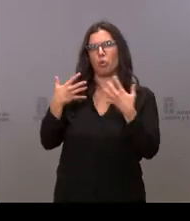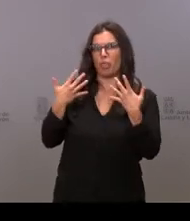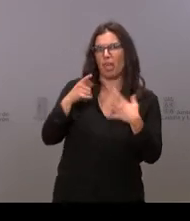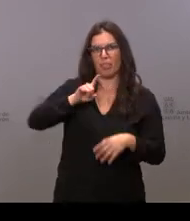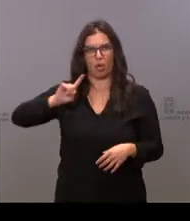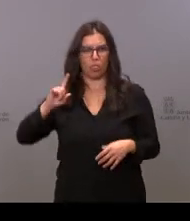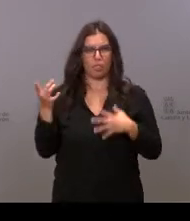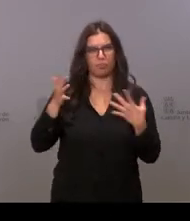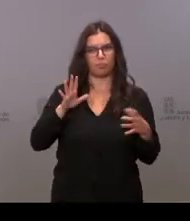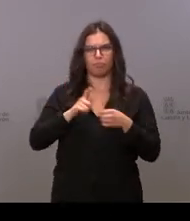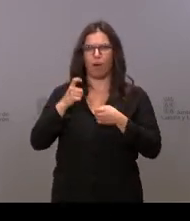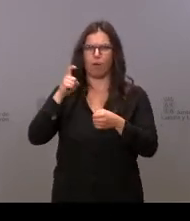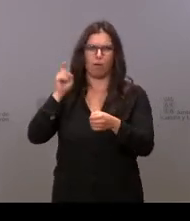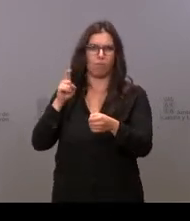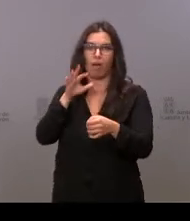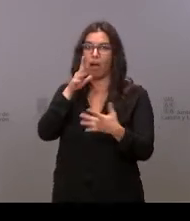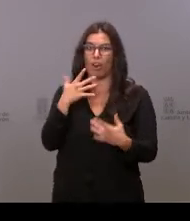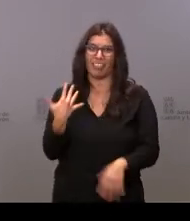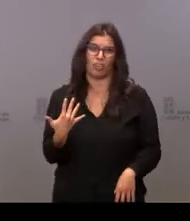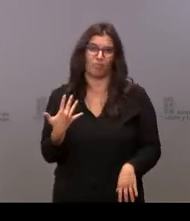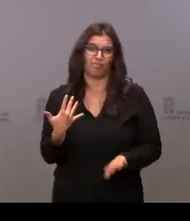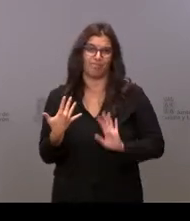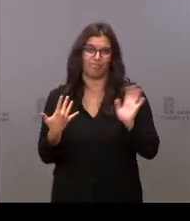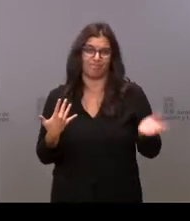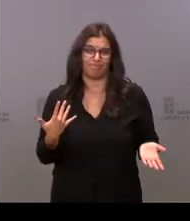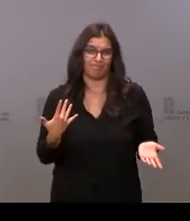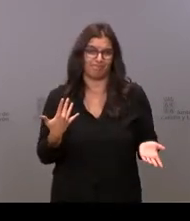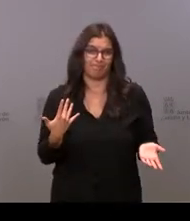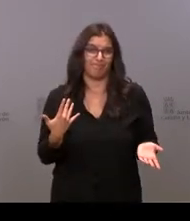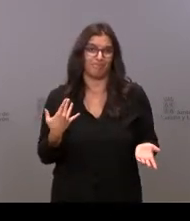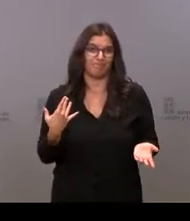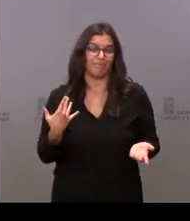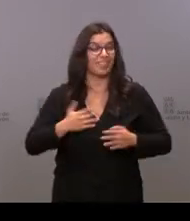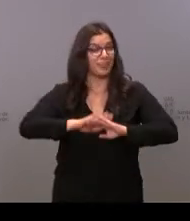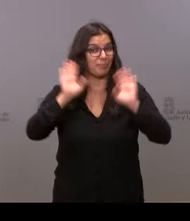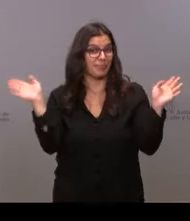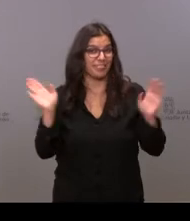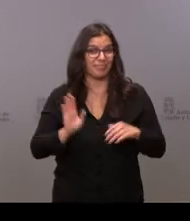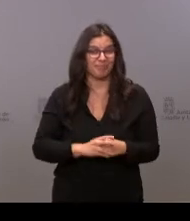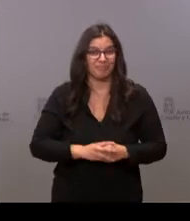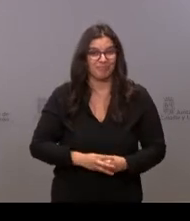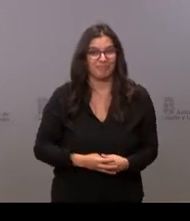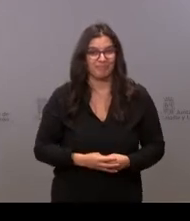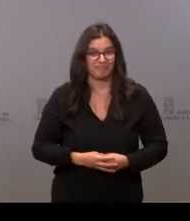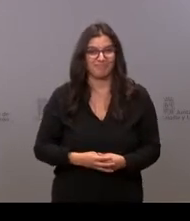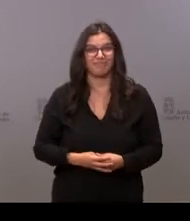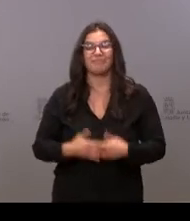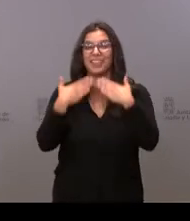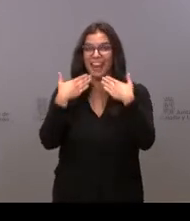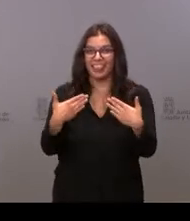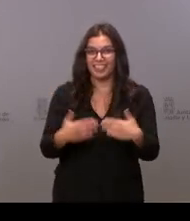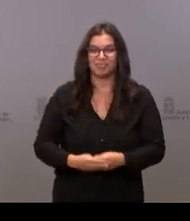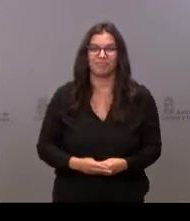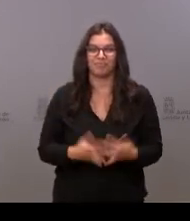11 y ahora nos hemos quedado en 5. Y es todo lo que os puedo contar. Gracias.